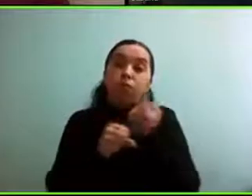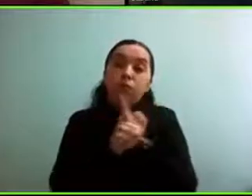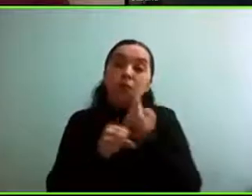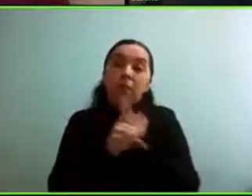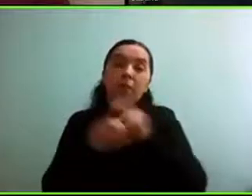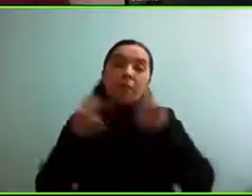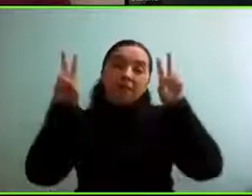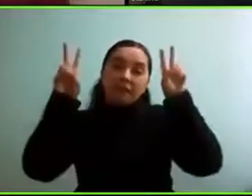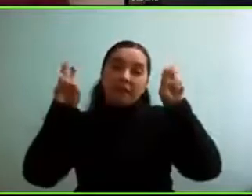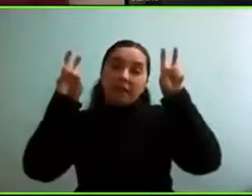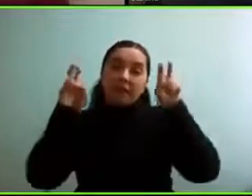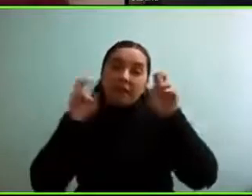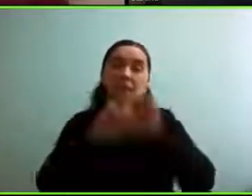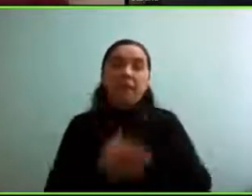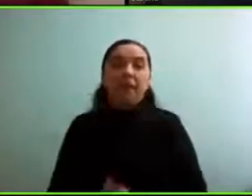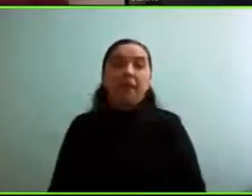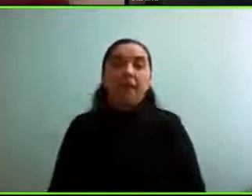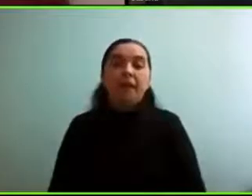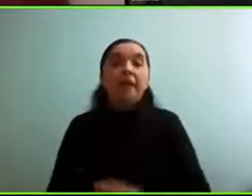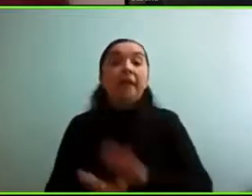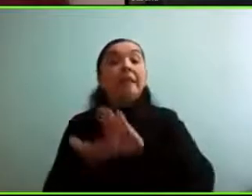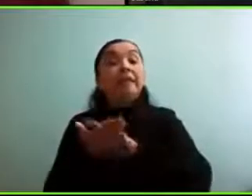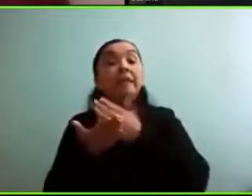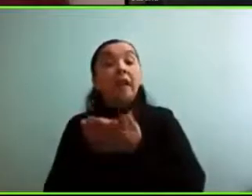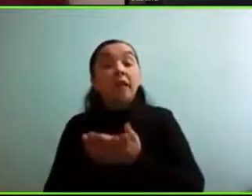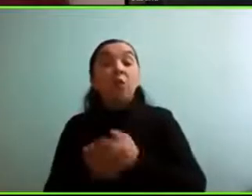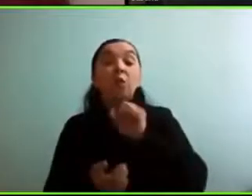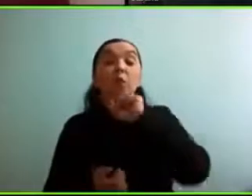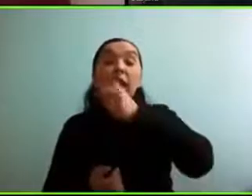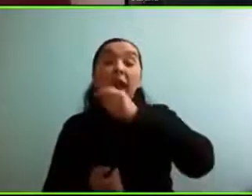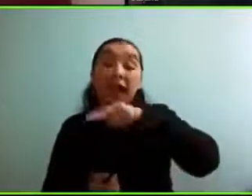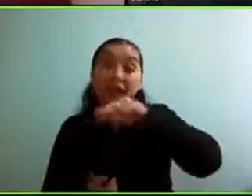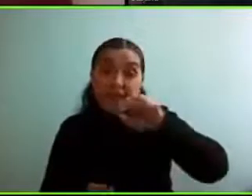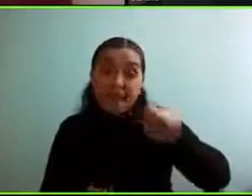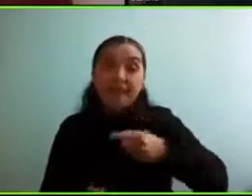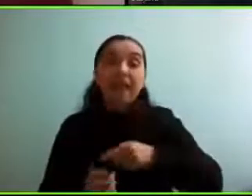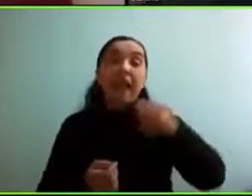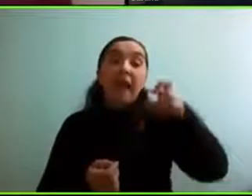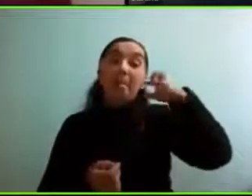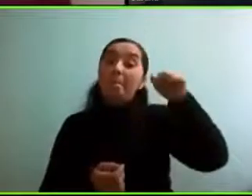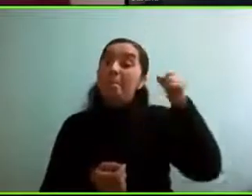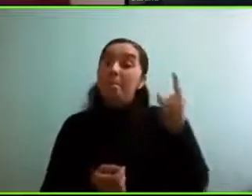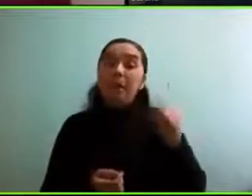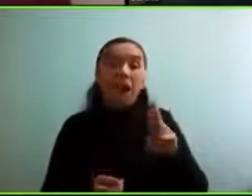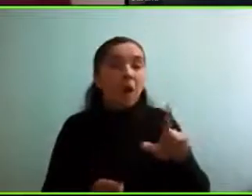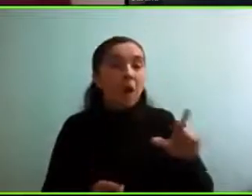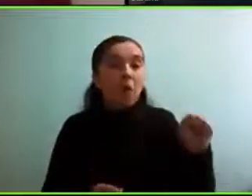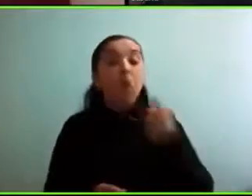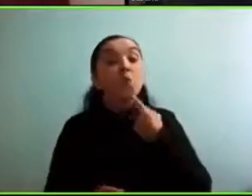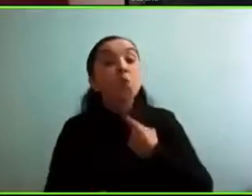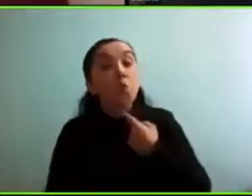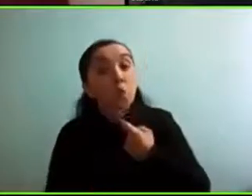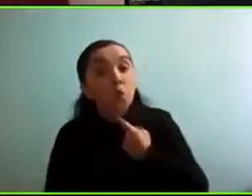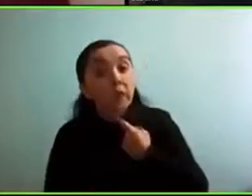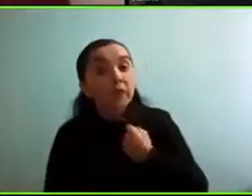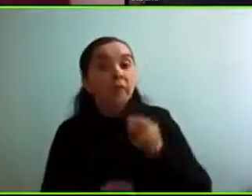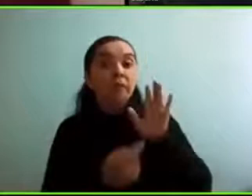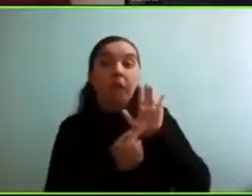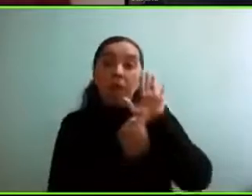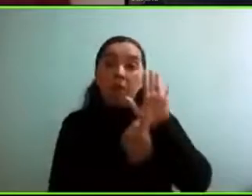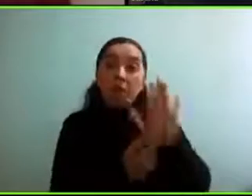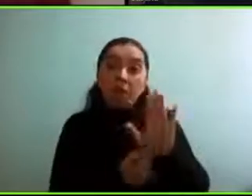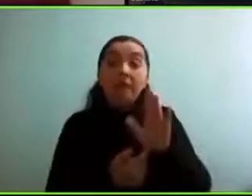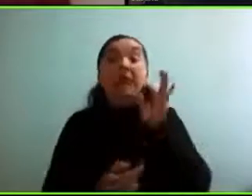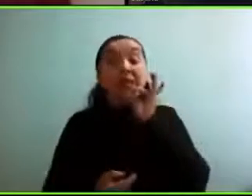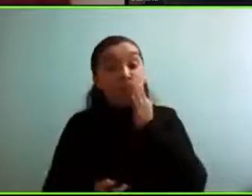temas. Saludo también a Áñezca, a Paula, súper interesantes las presentaciones. Y Bárbara,